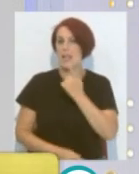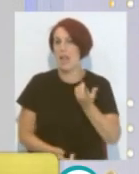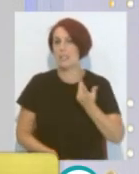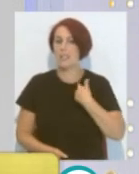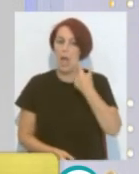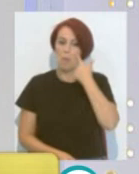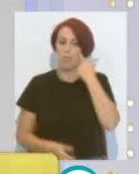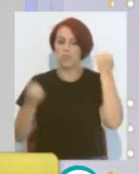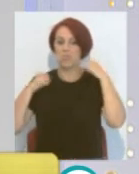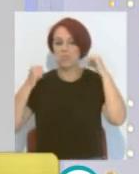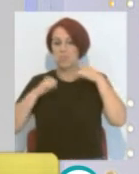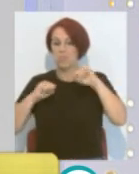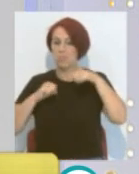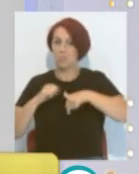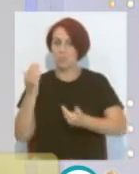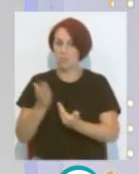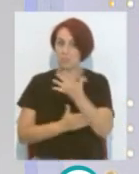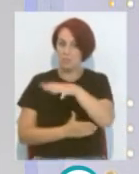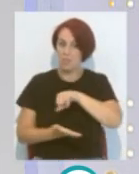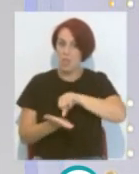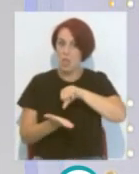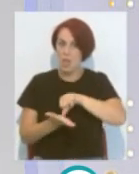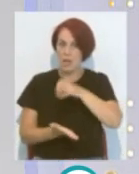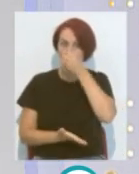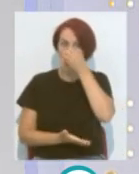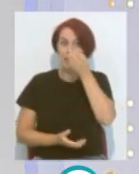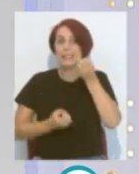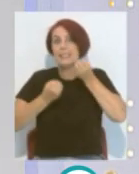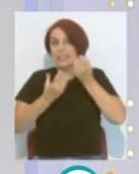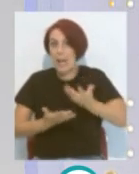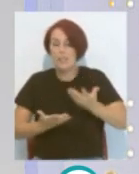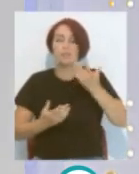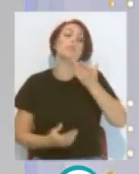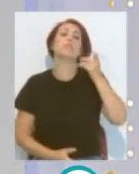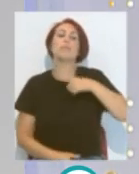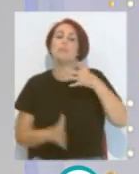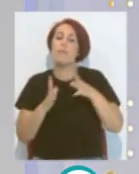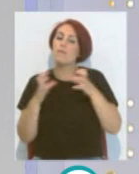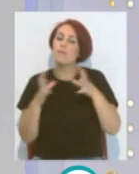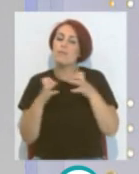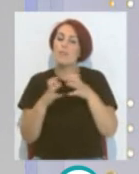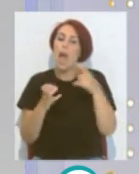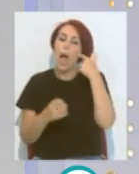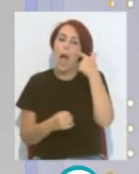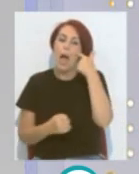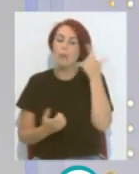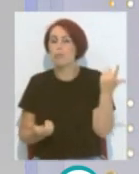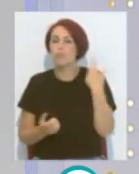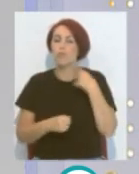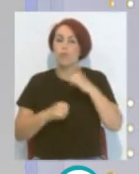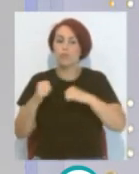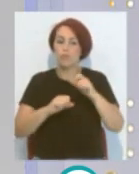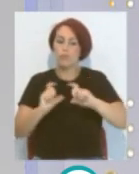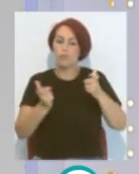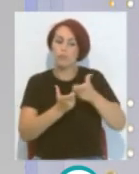inicio del entrenamiento De esta mañana en la ciudad deportiva del Rosal Y con muchas ganas de ver de qué manera va a competir el